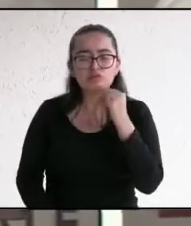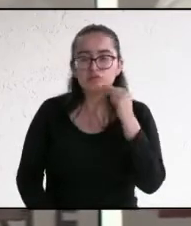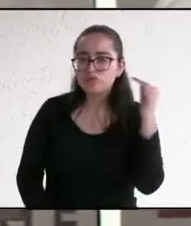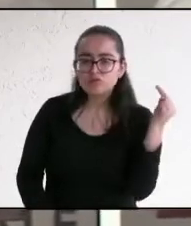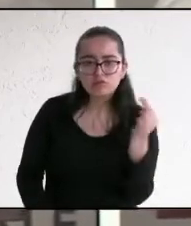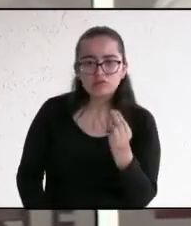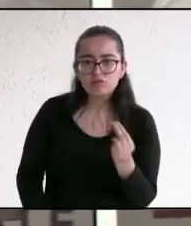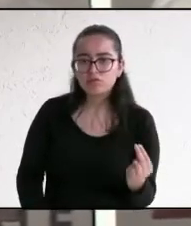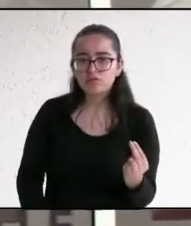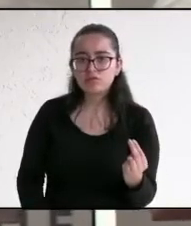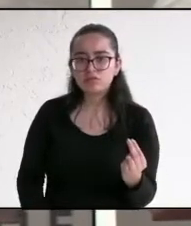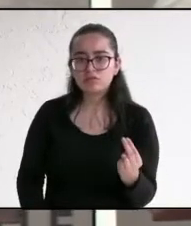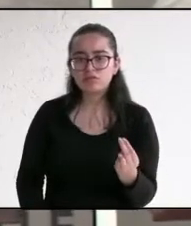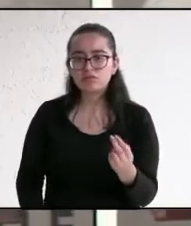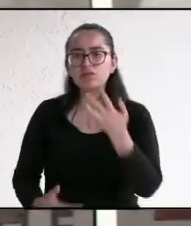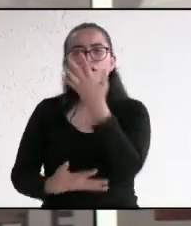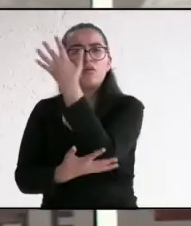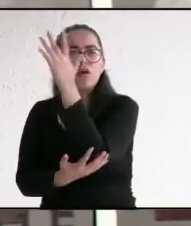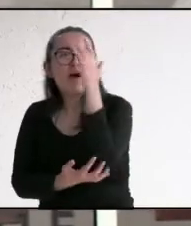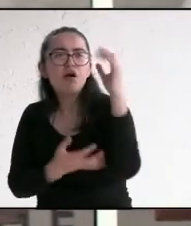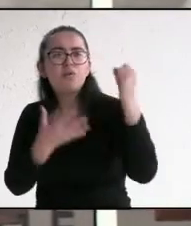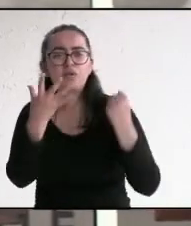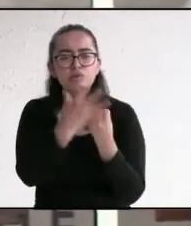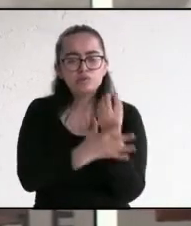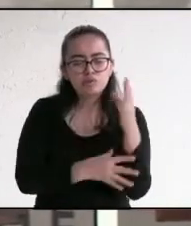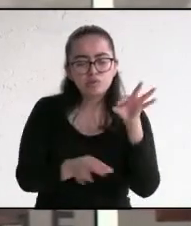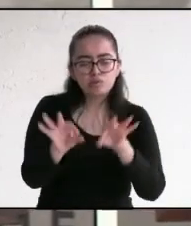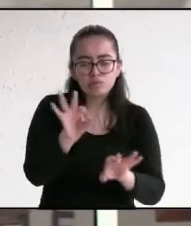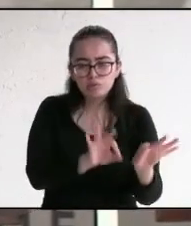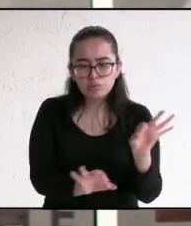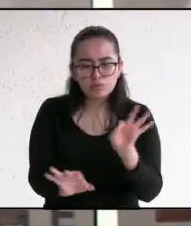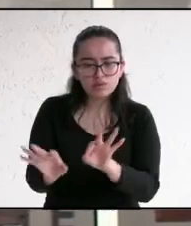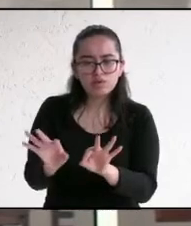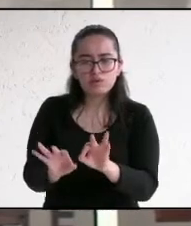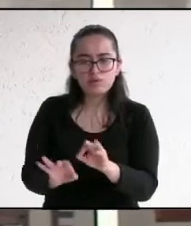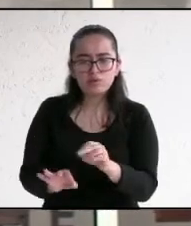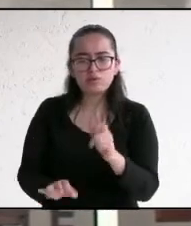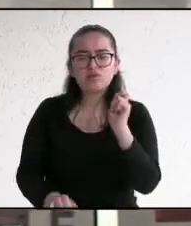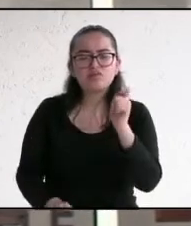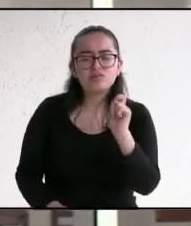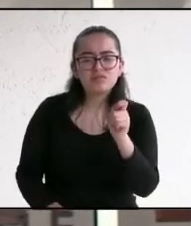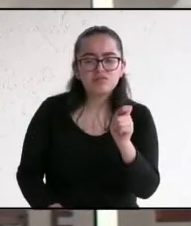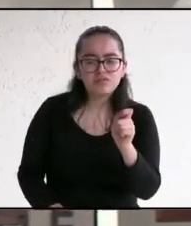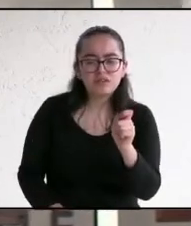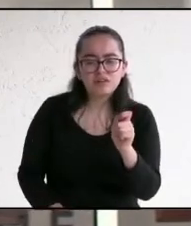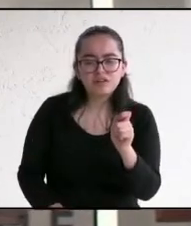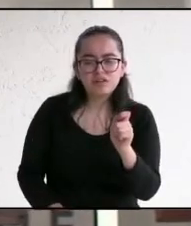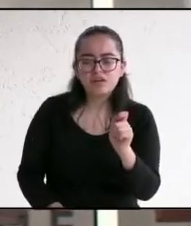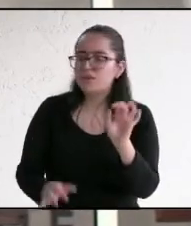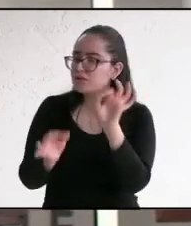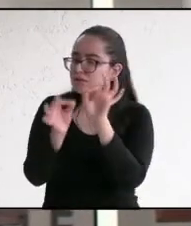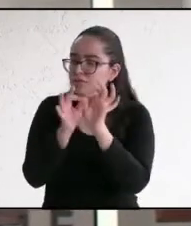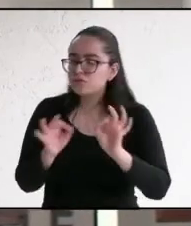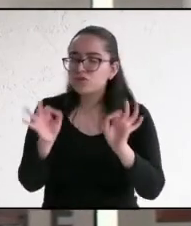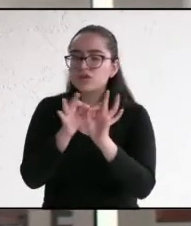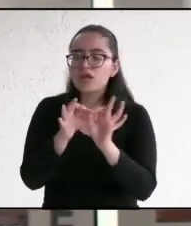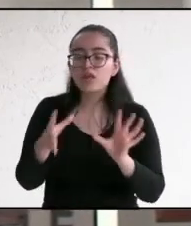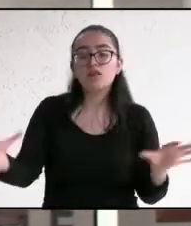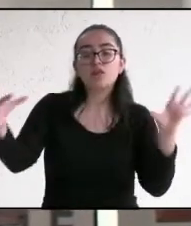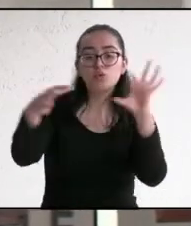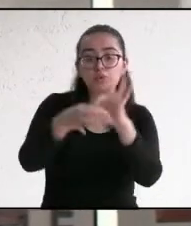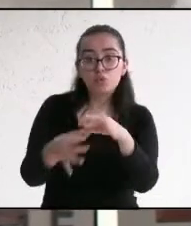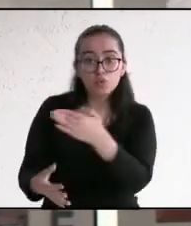Cuando me refiero a la reforestación de nuestro municipio, se debe hacer con ese instrumento, con los ciudadanos.